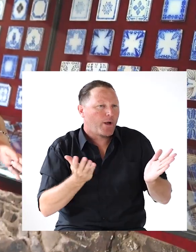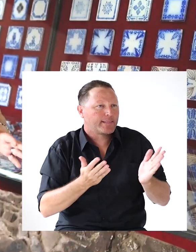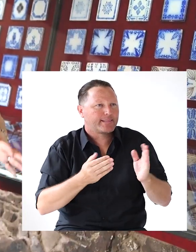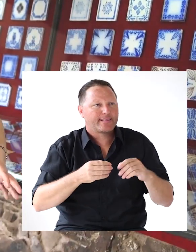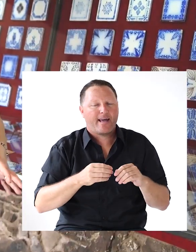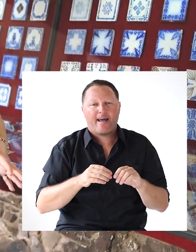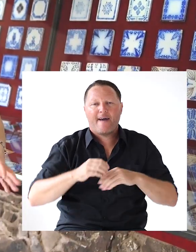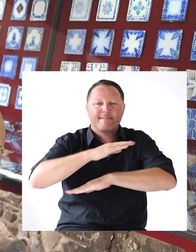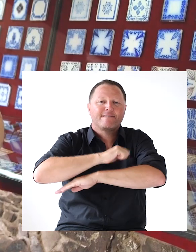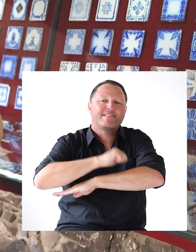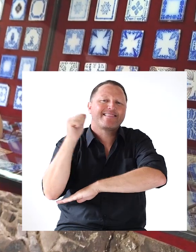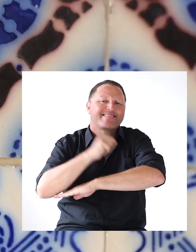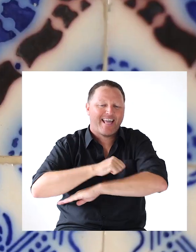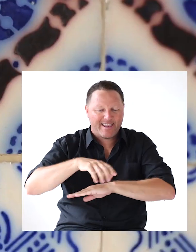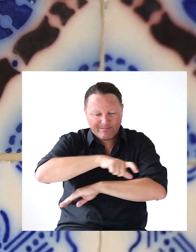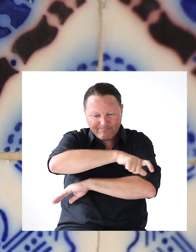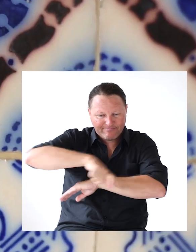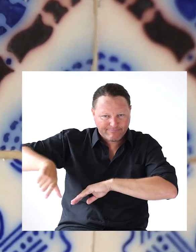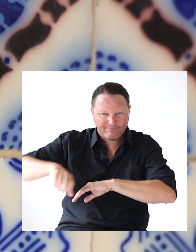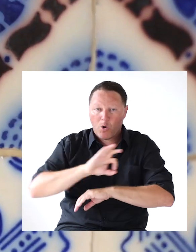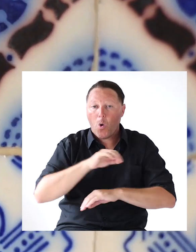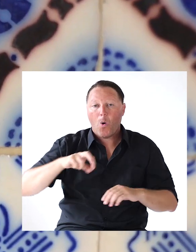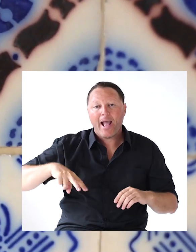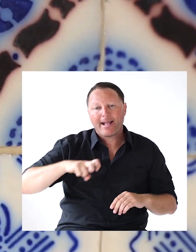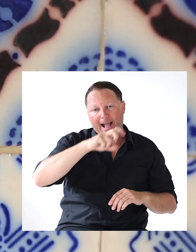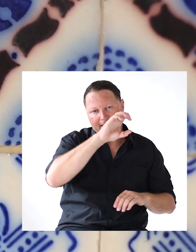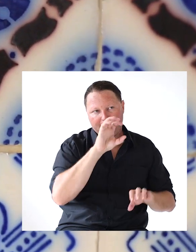antepechos De las ventanas O en alguna escalera